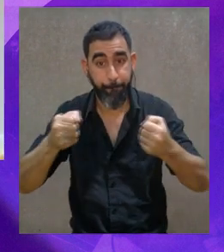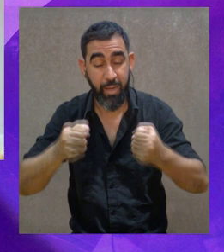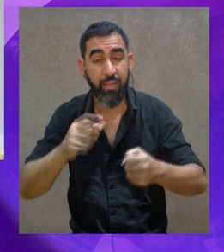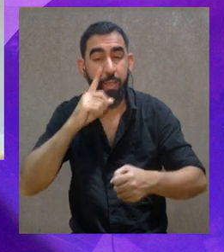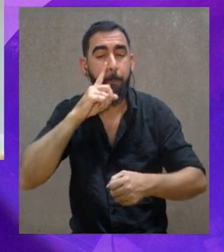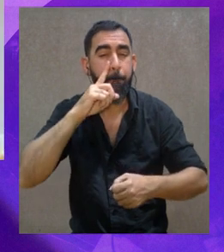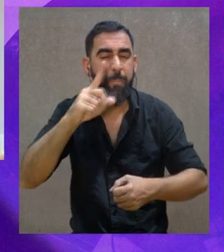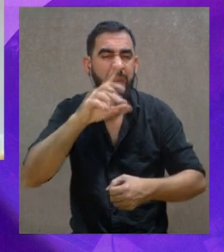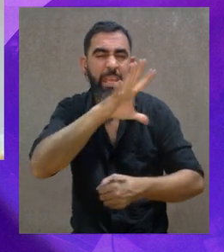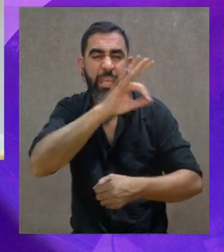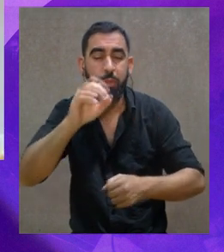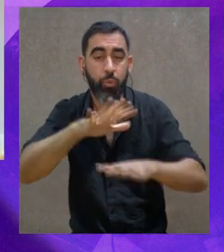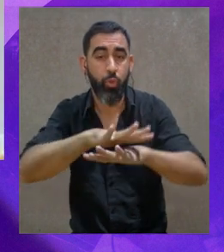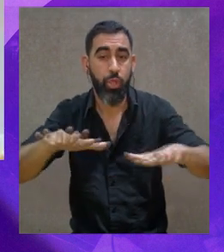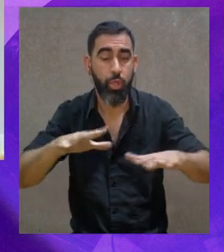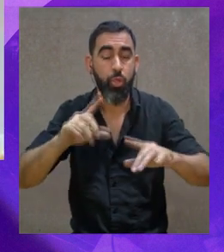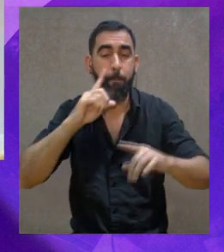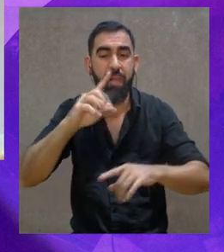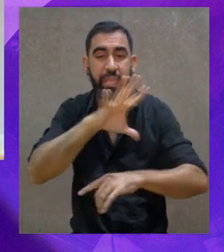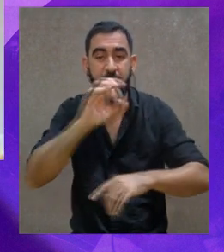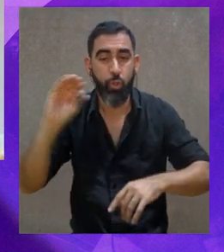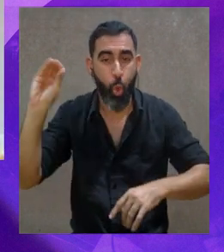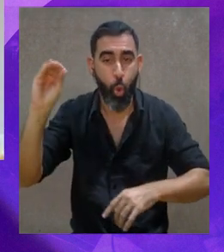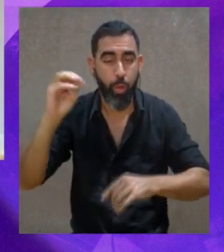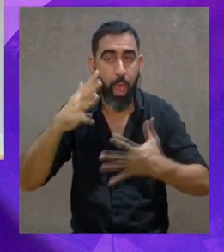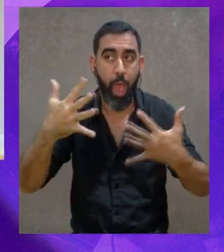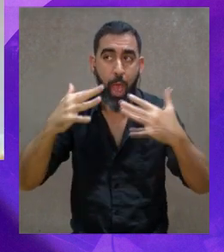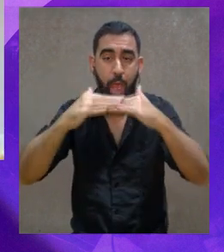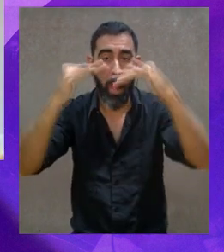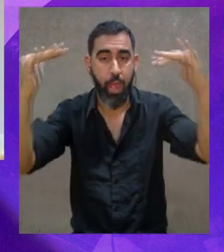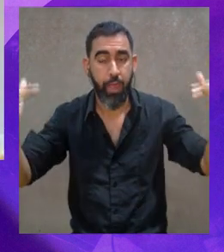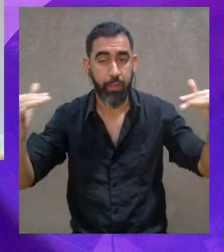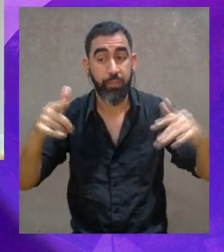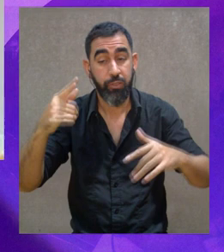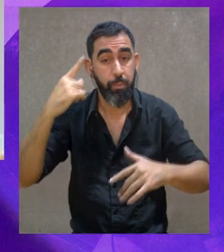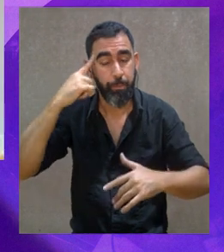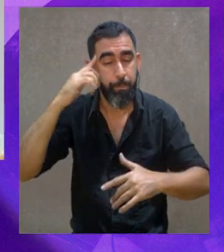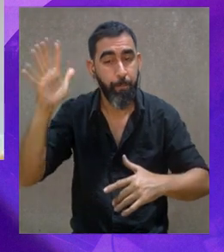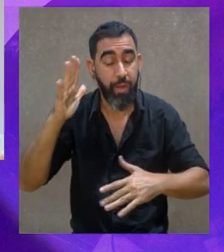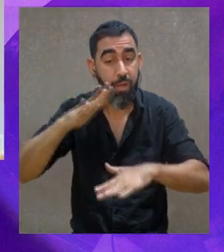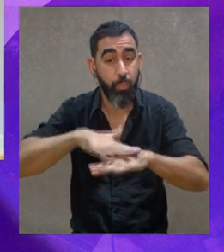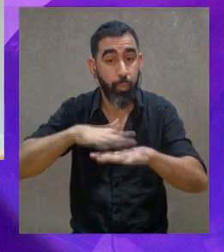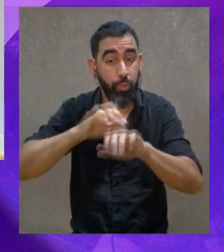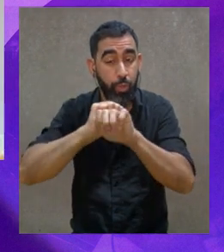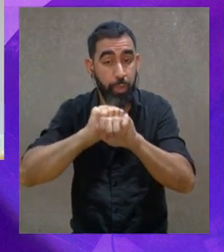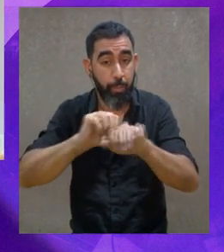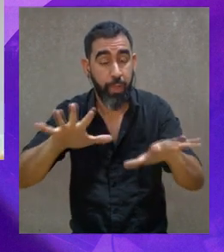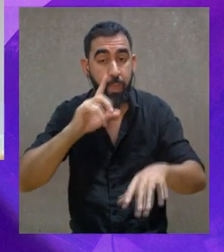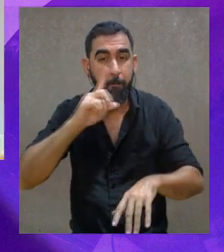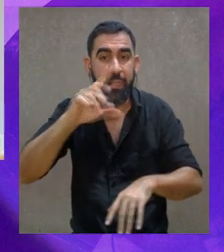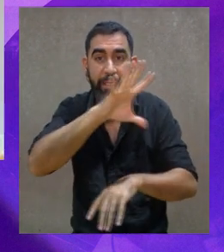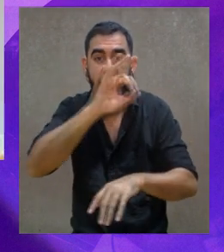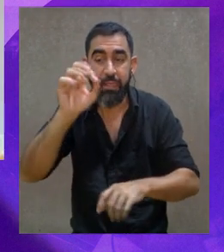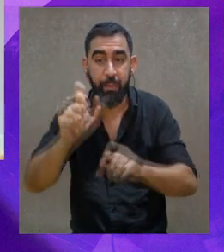con 1500 niños y jóvenes al aire libre. Pensar esto en